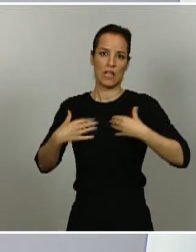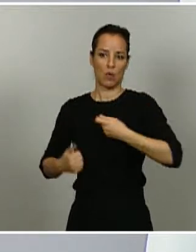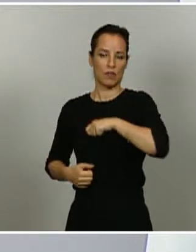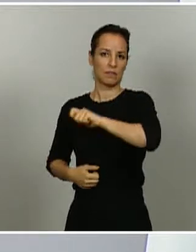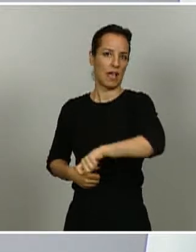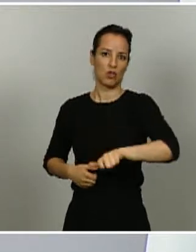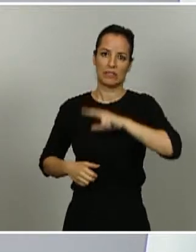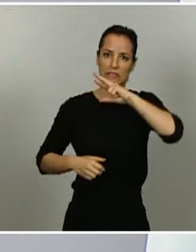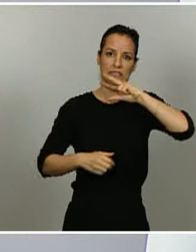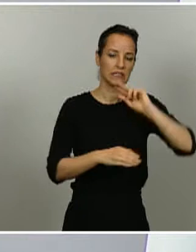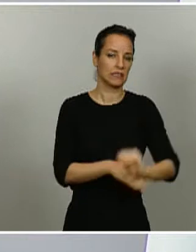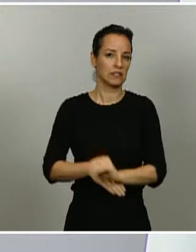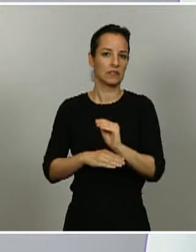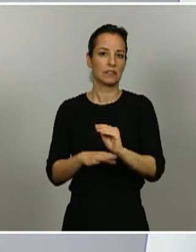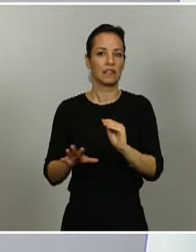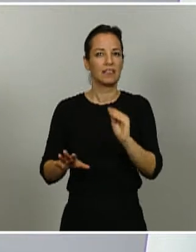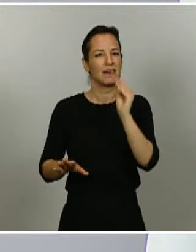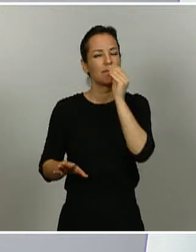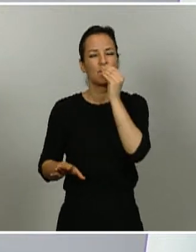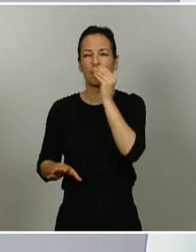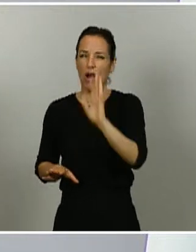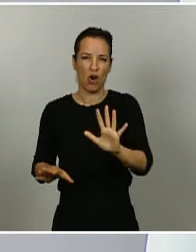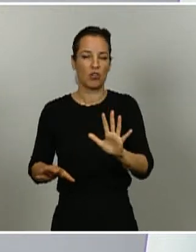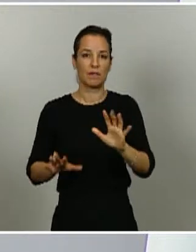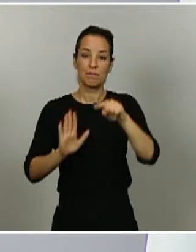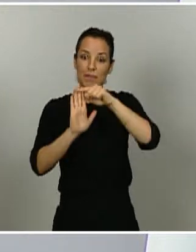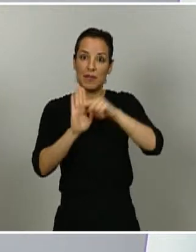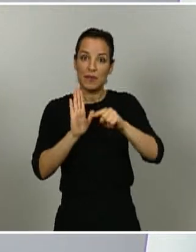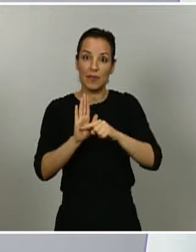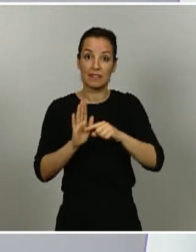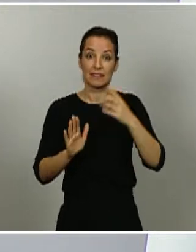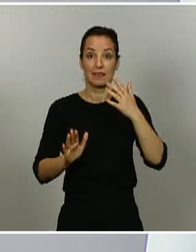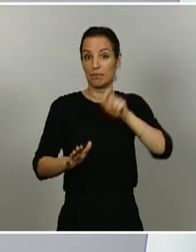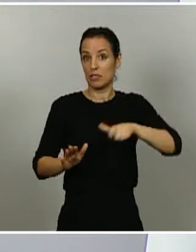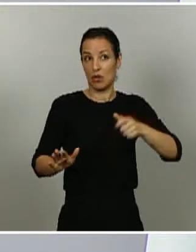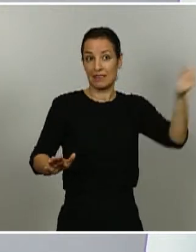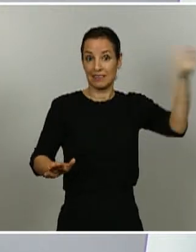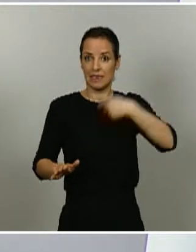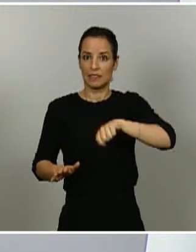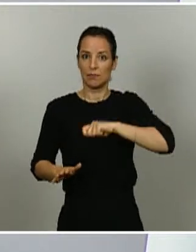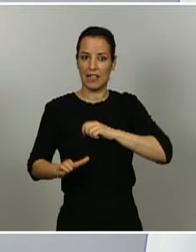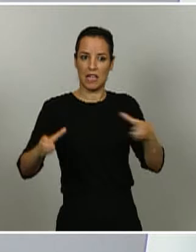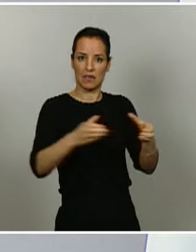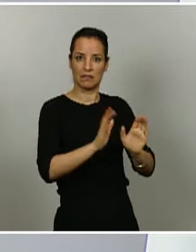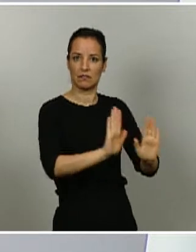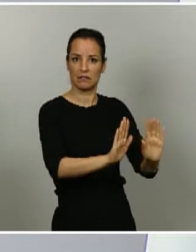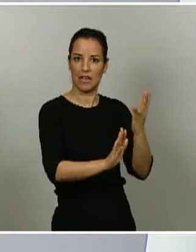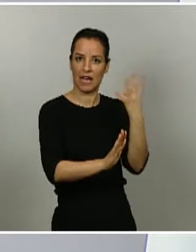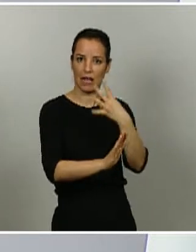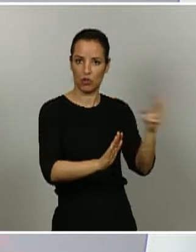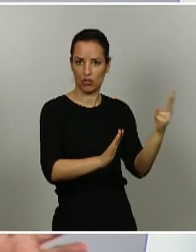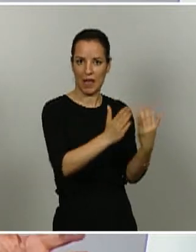que era lo conveniente tomar estas medidas de cuarentena para aquellos ciudadanos que vengan a nuestro país. Son medidas, por otra parte, que han tomado muchos otros países